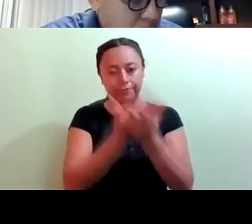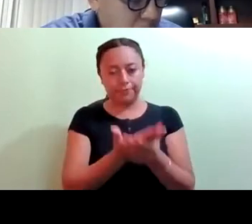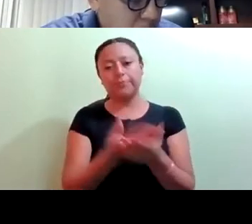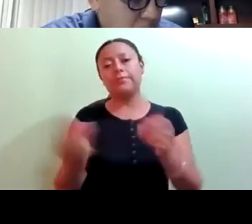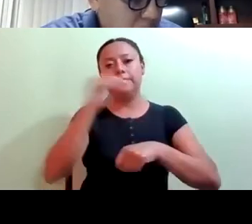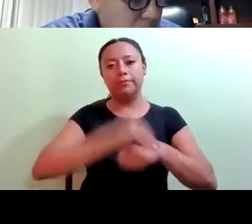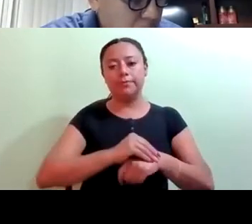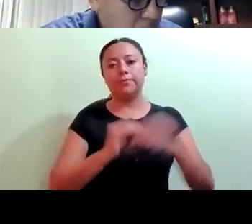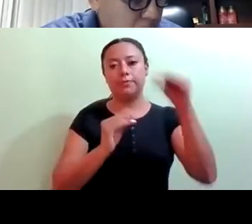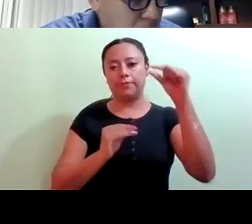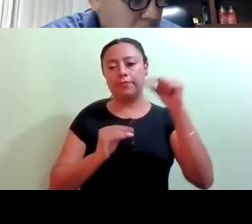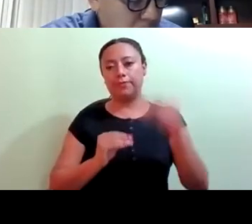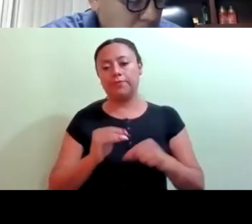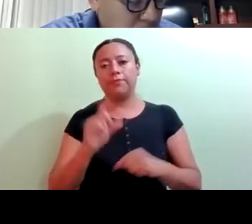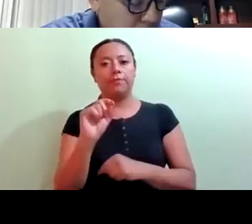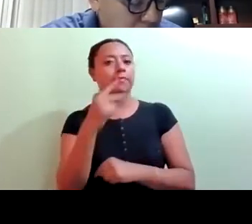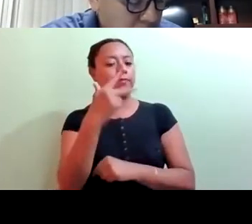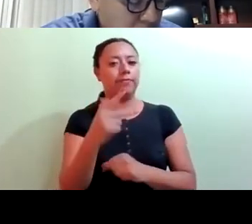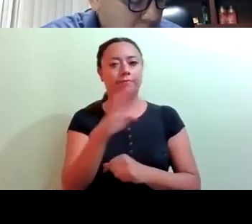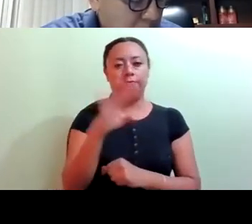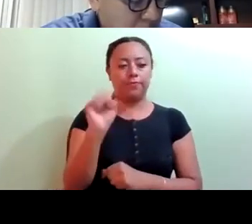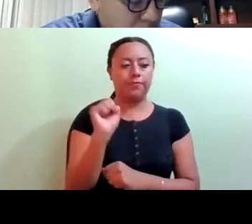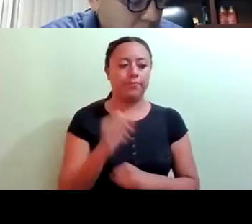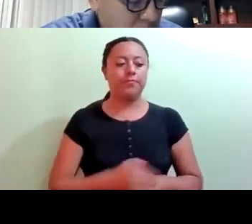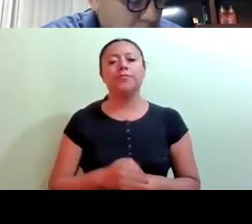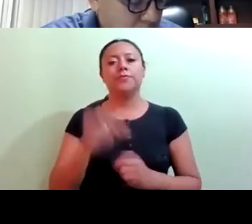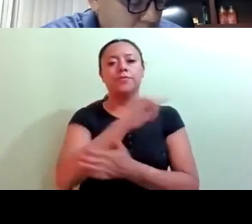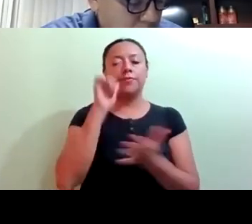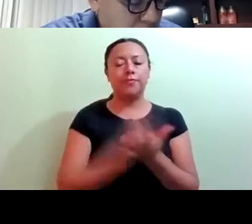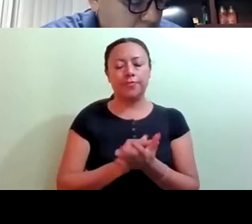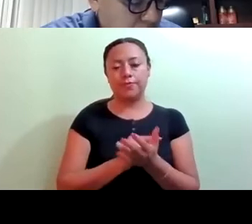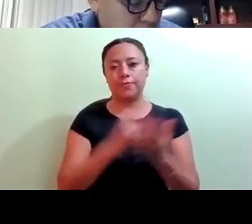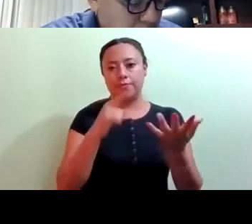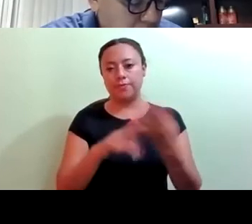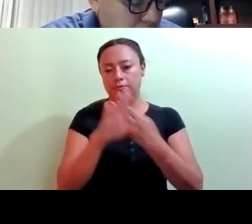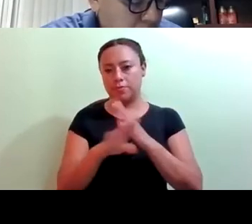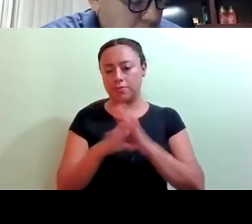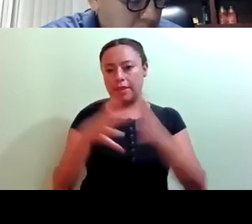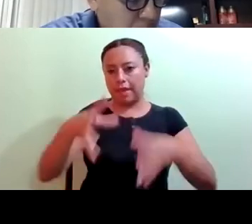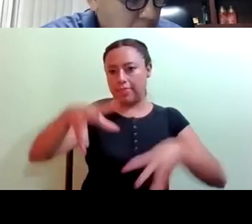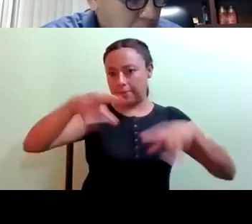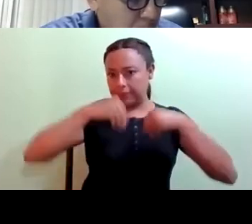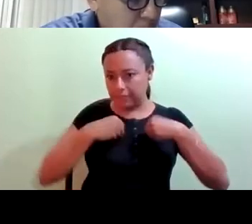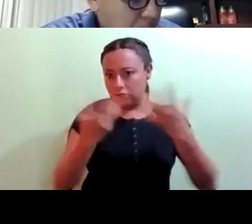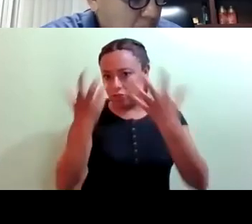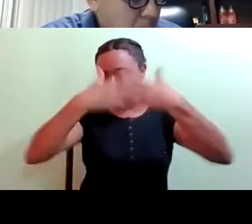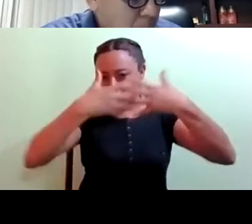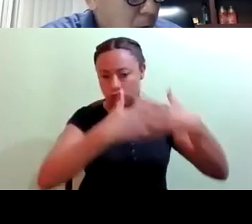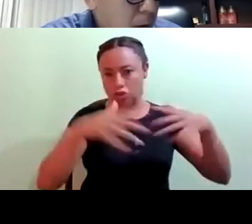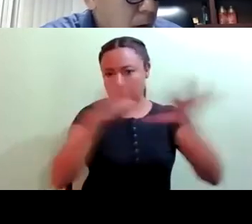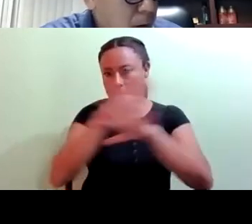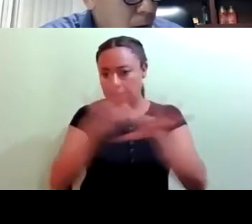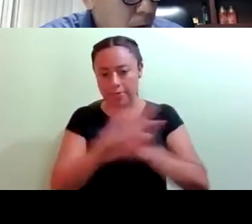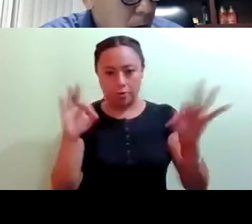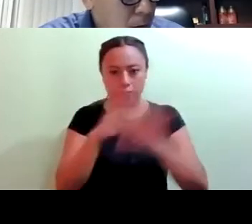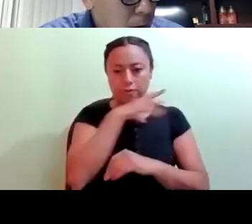28bis del artículo 3 de la Ley de Mitigación y Adaptación al Cambio Climático y Desarrollo Sustentable para la Ciudad de